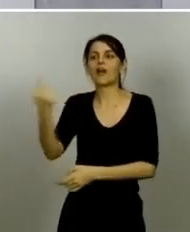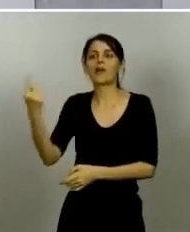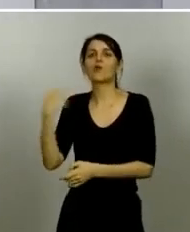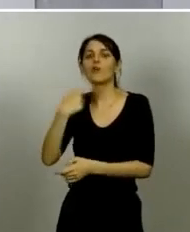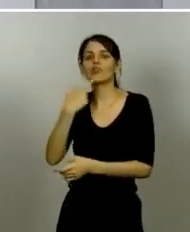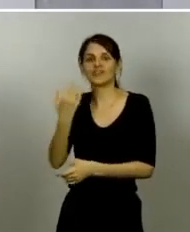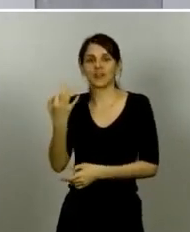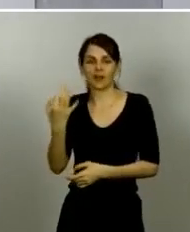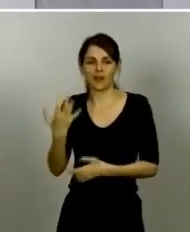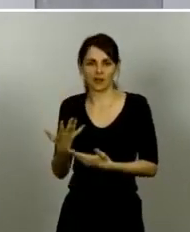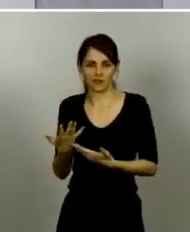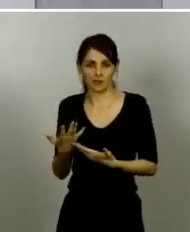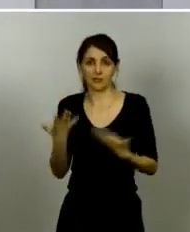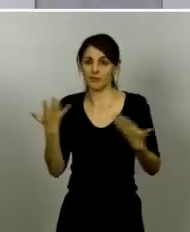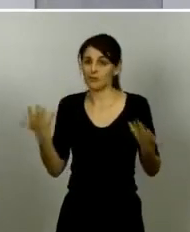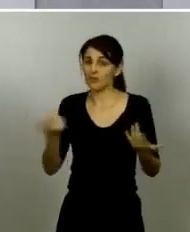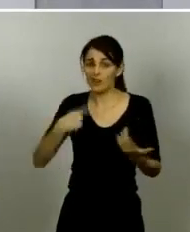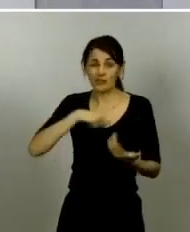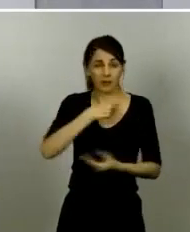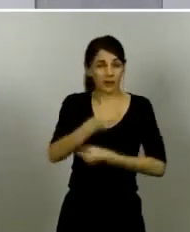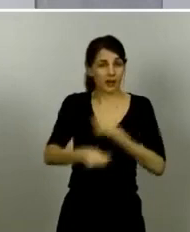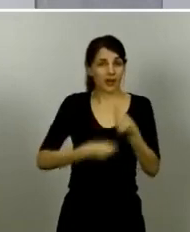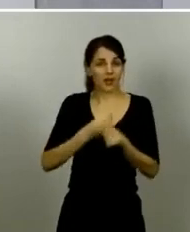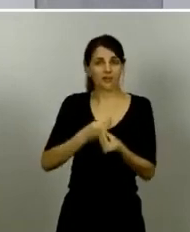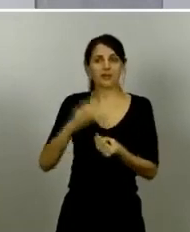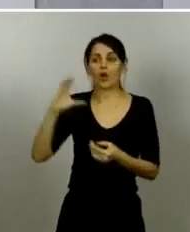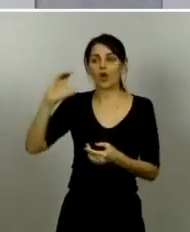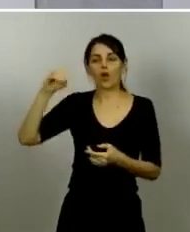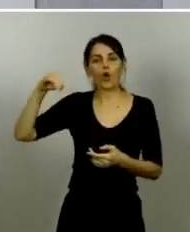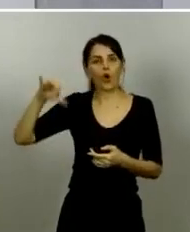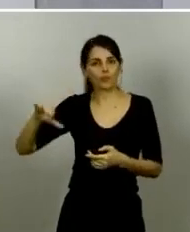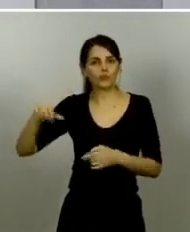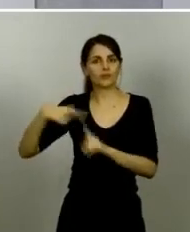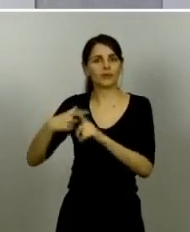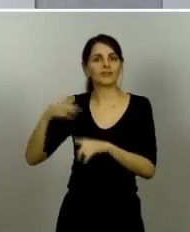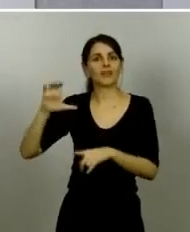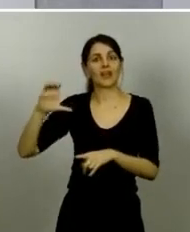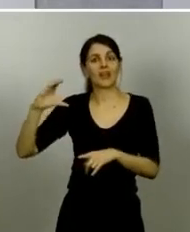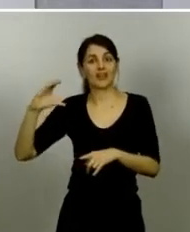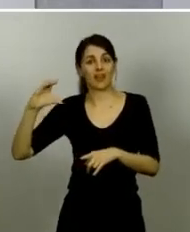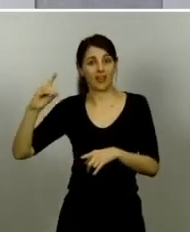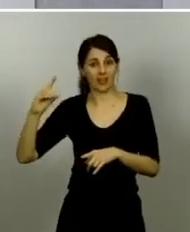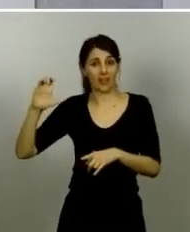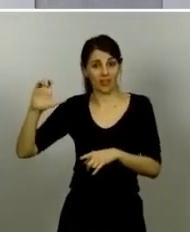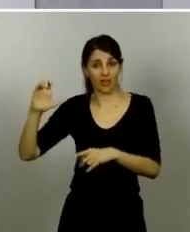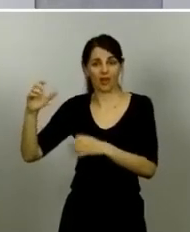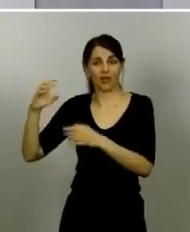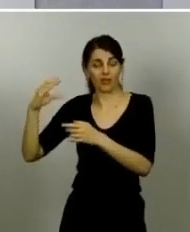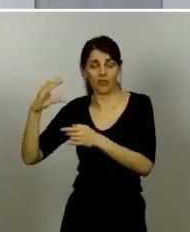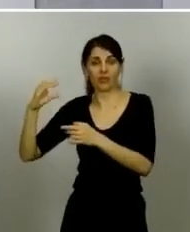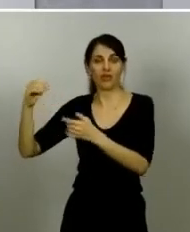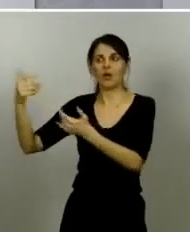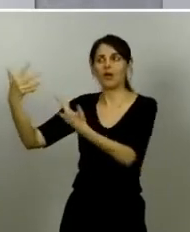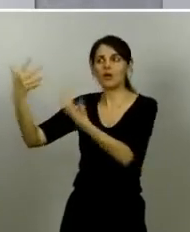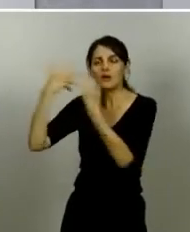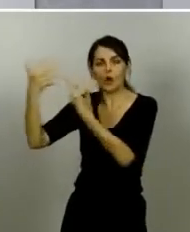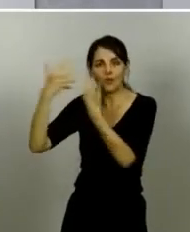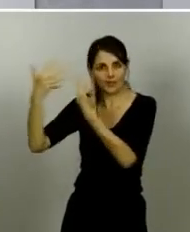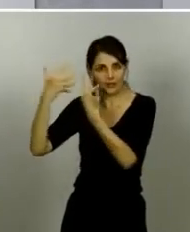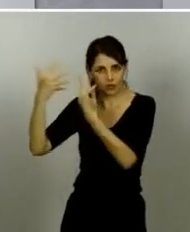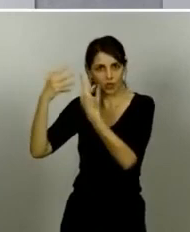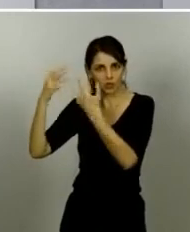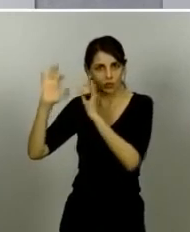recomendaciones de la OMS y del ICDC el 30 de enero cuando se decretó una emergencia sanitaria de importancia internacional todas las recomendaciones